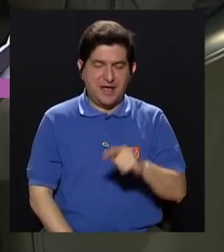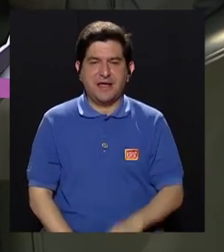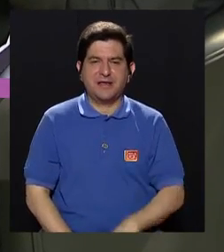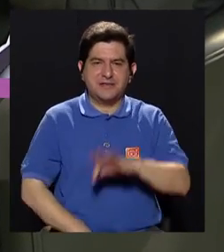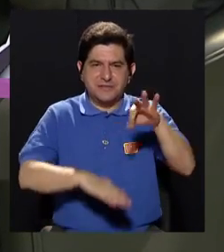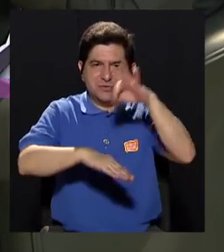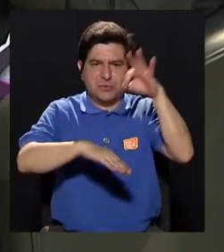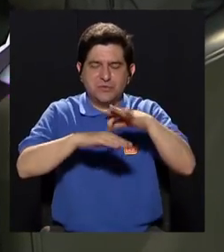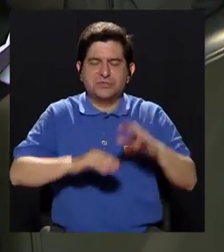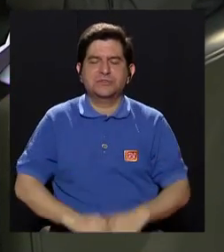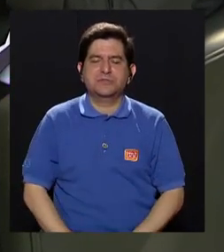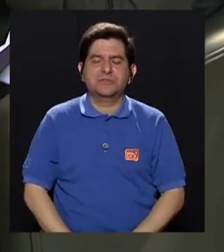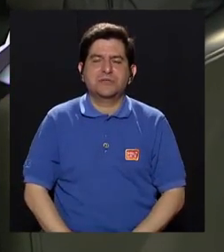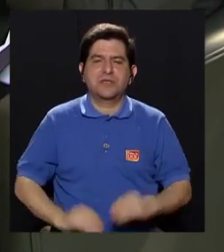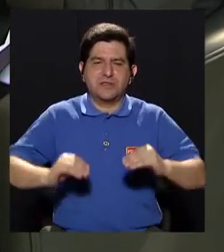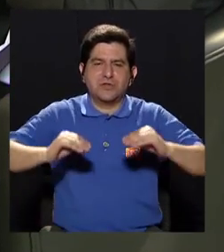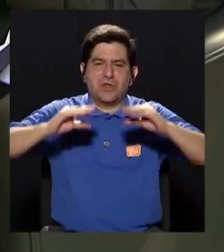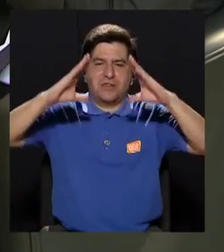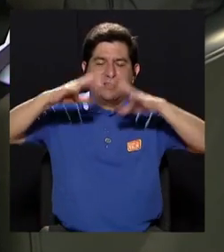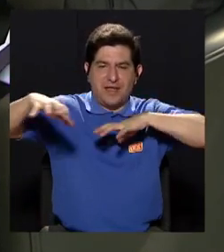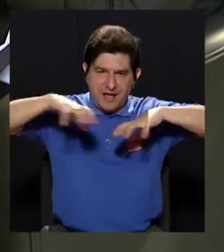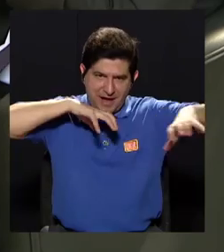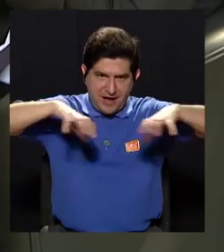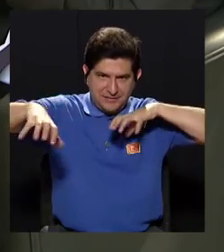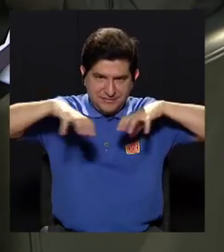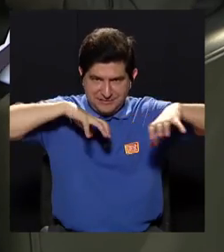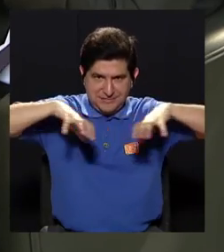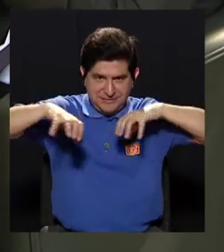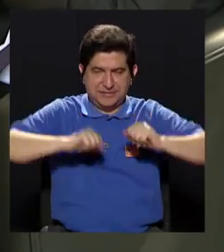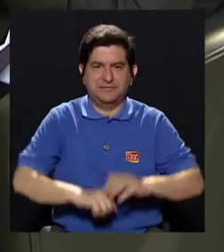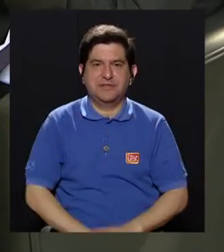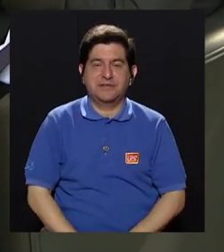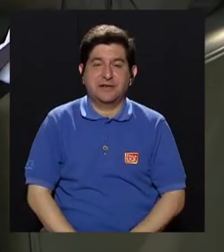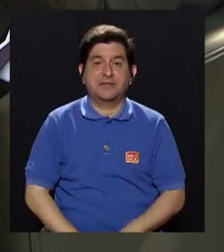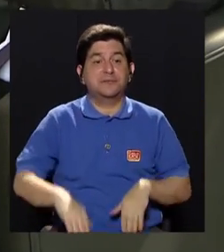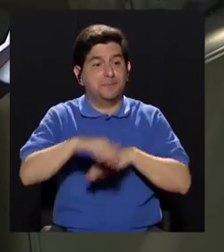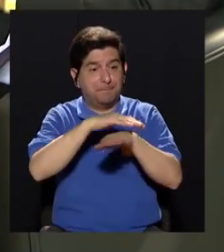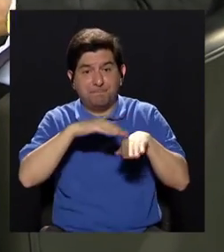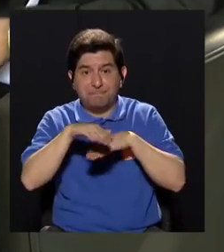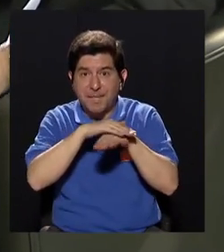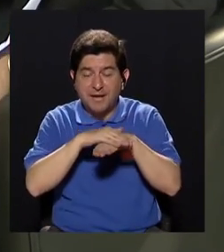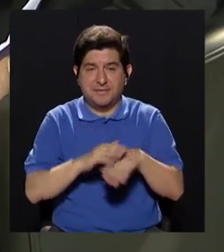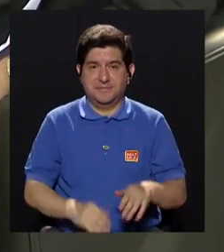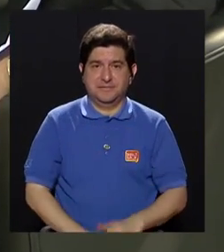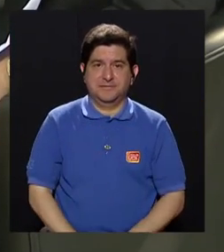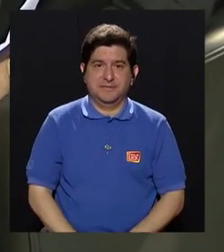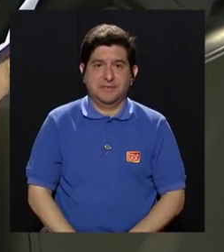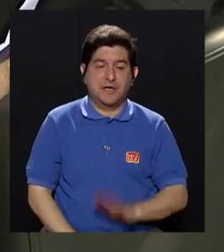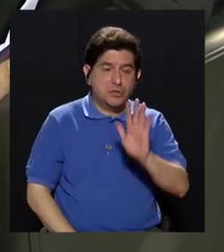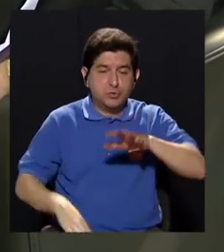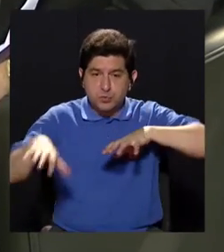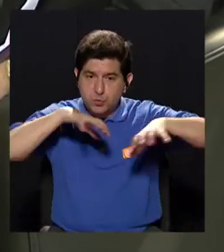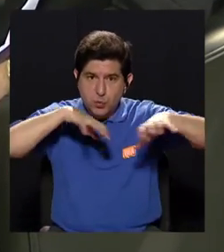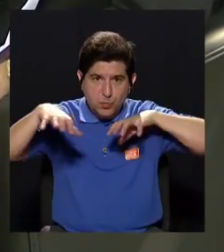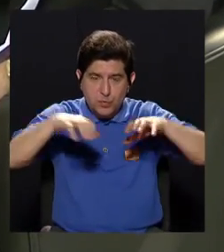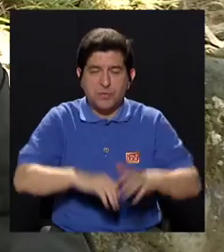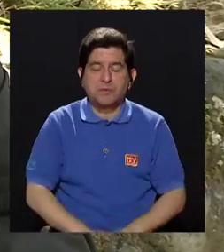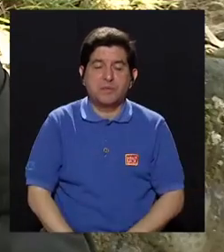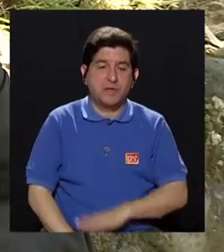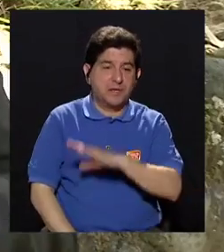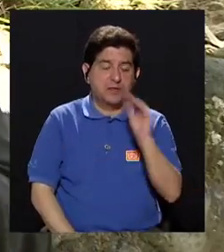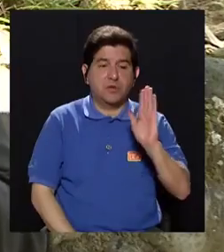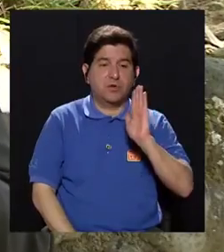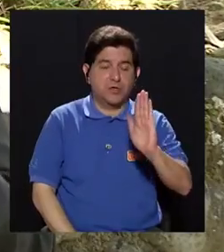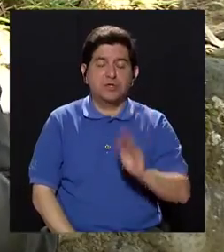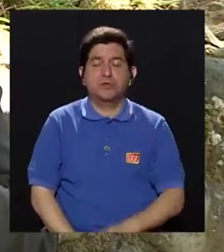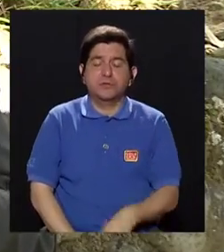es un mosquito diurno. O su actividad fundamental, su actividad de movilización y de